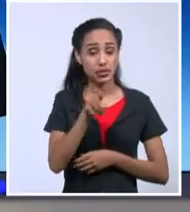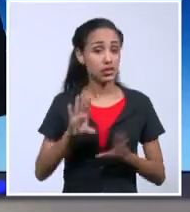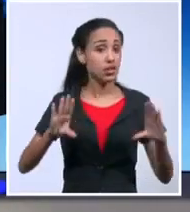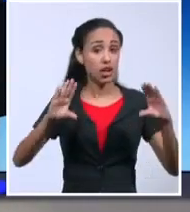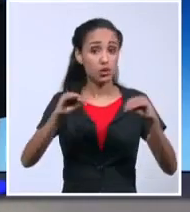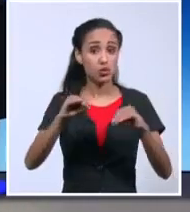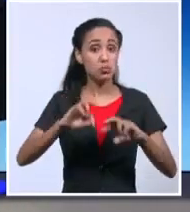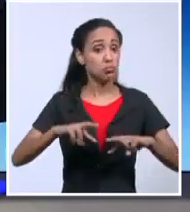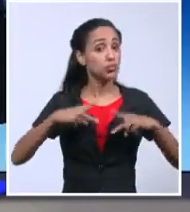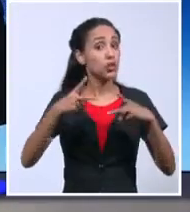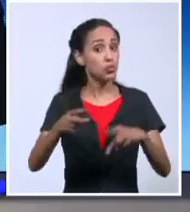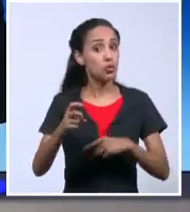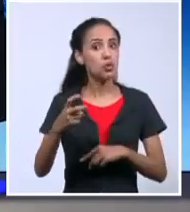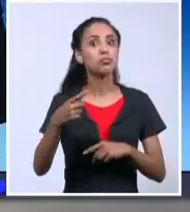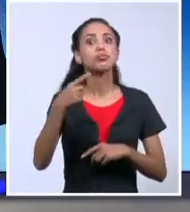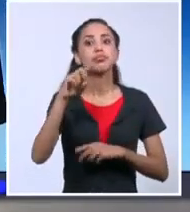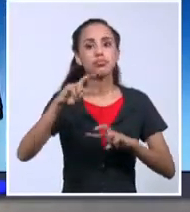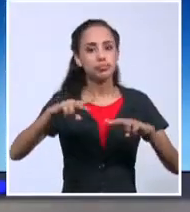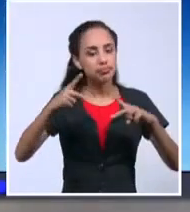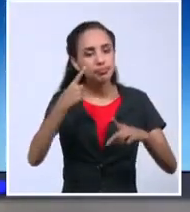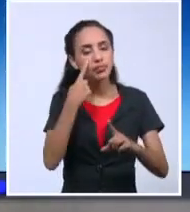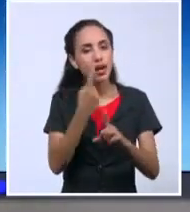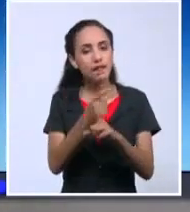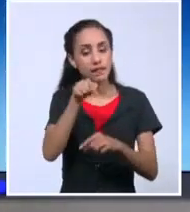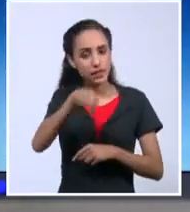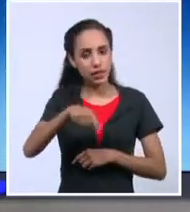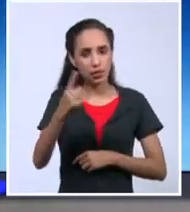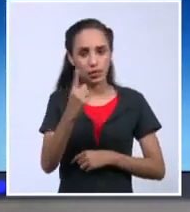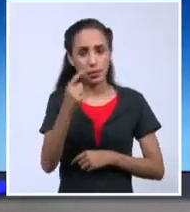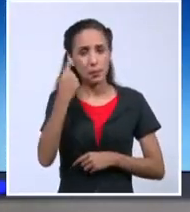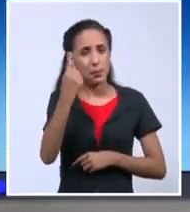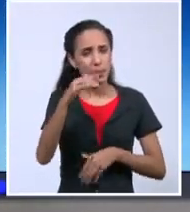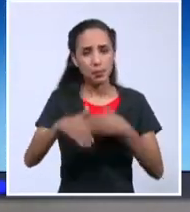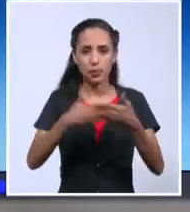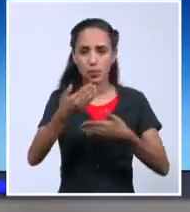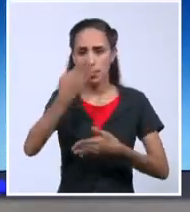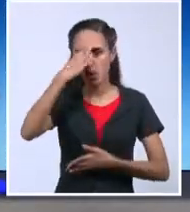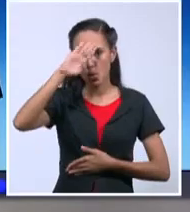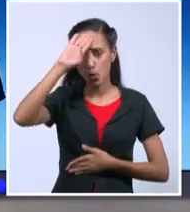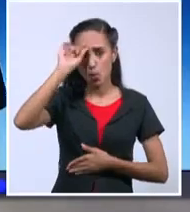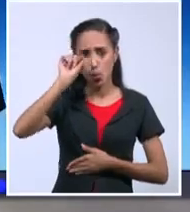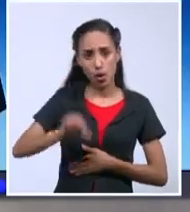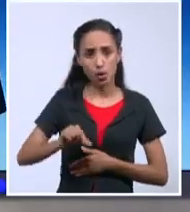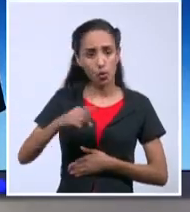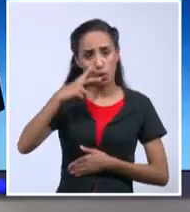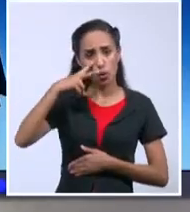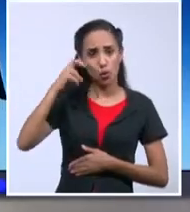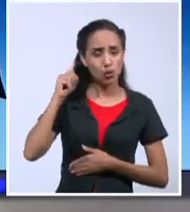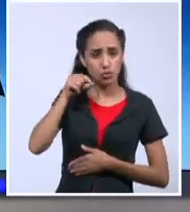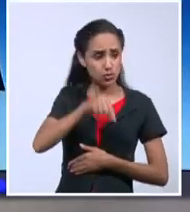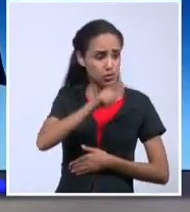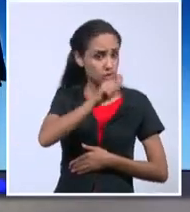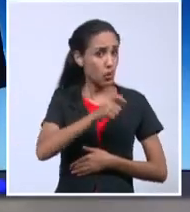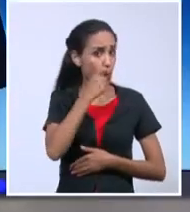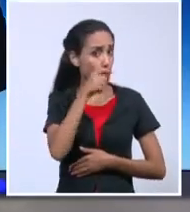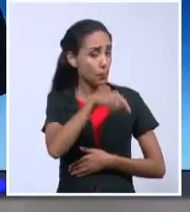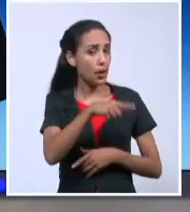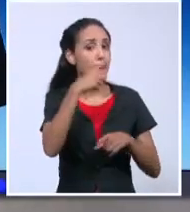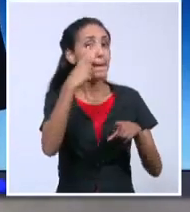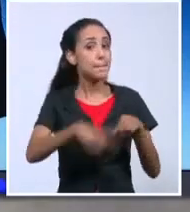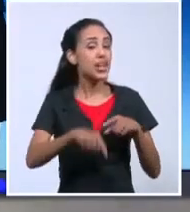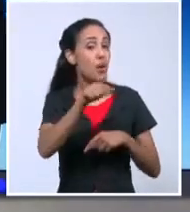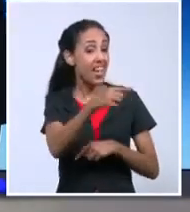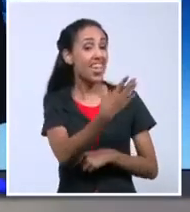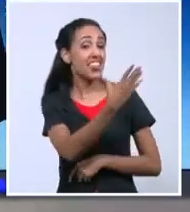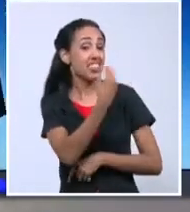vuelven a ver hoy. Aquí estamos ya ante la primera contradicción. Los cubanos no conocemos a Orlando, pero Orlando sí